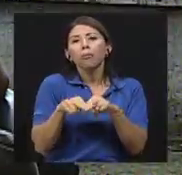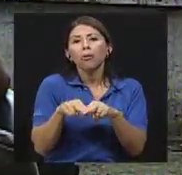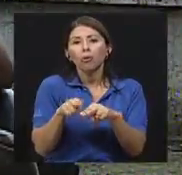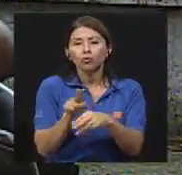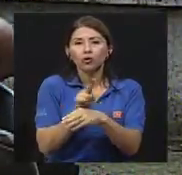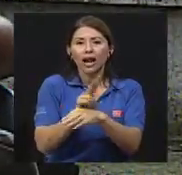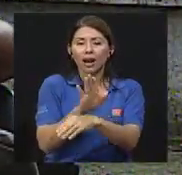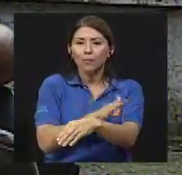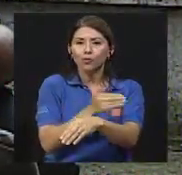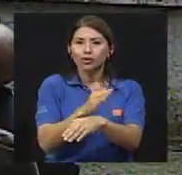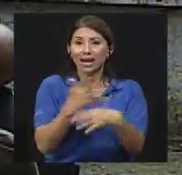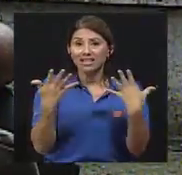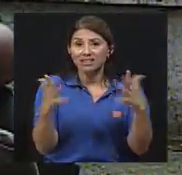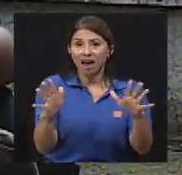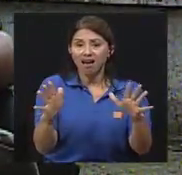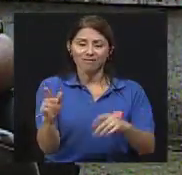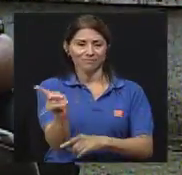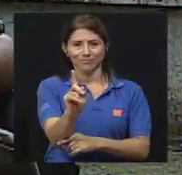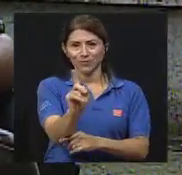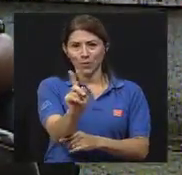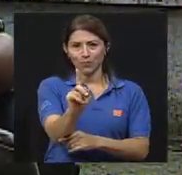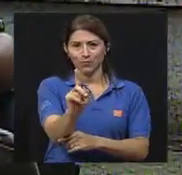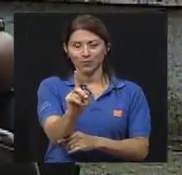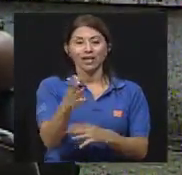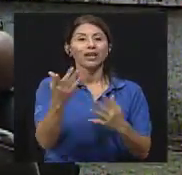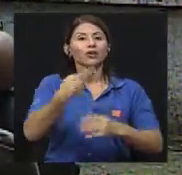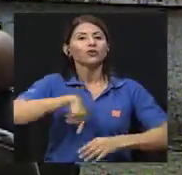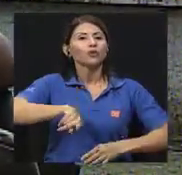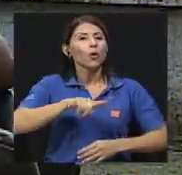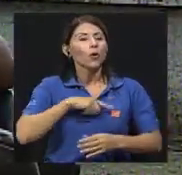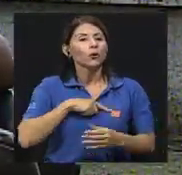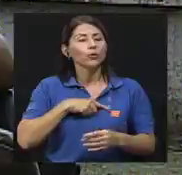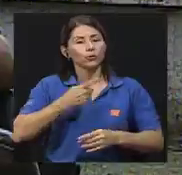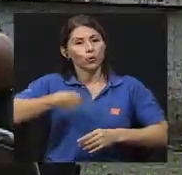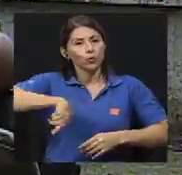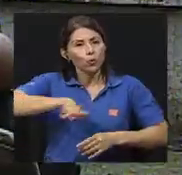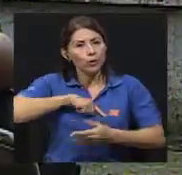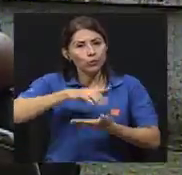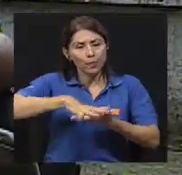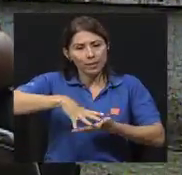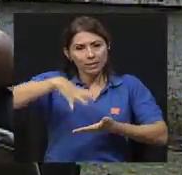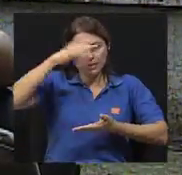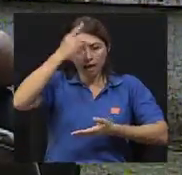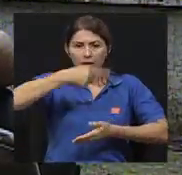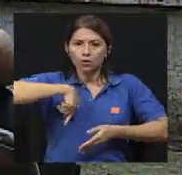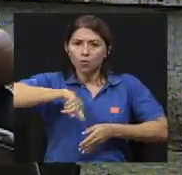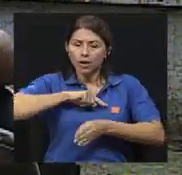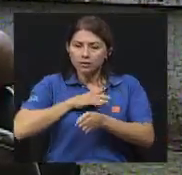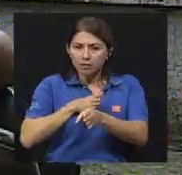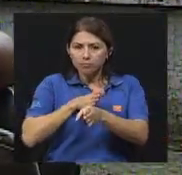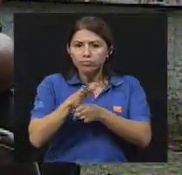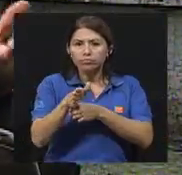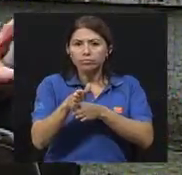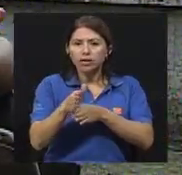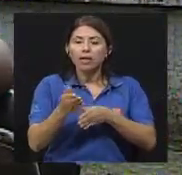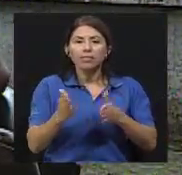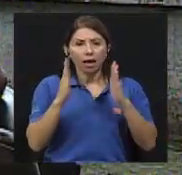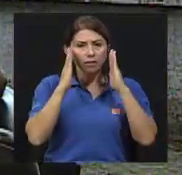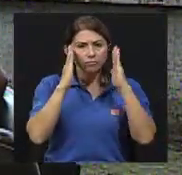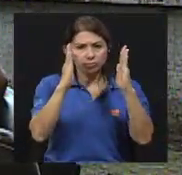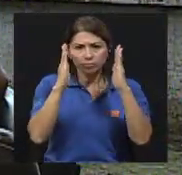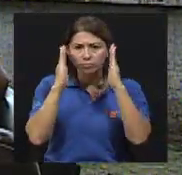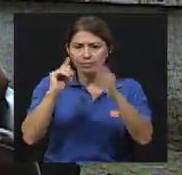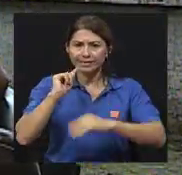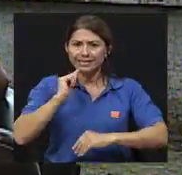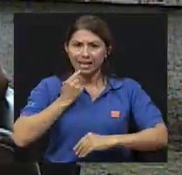música y ya, sino ofrecer desde nuestra formación una, digamos, un abordaje